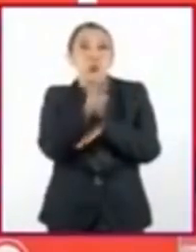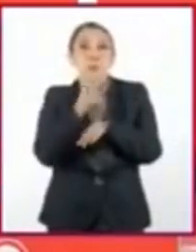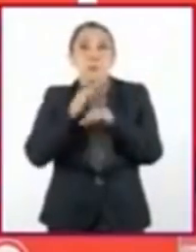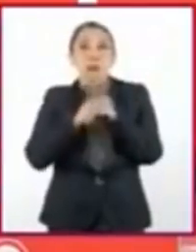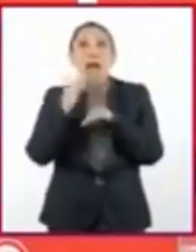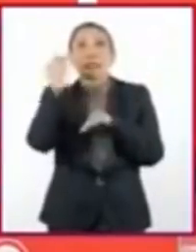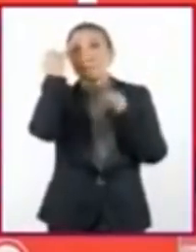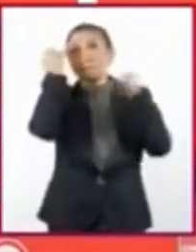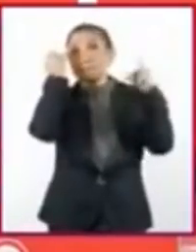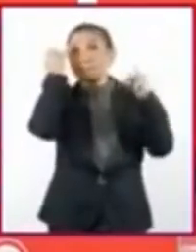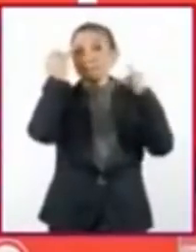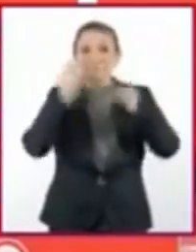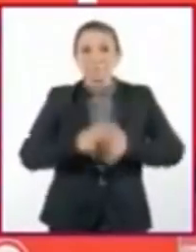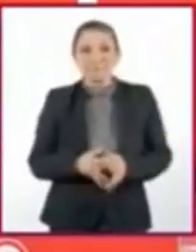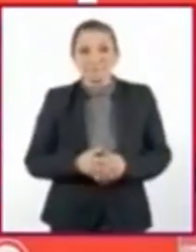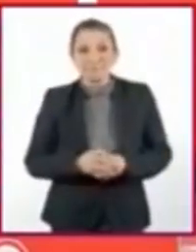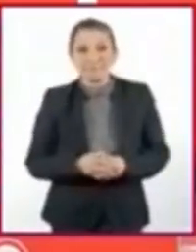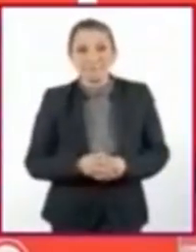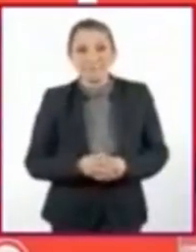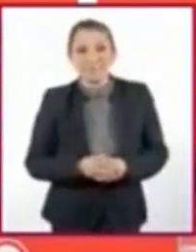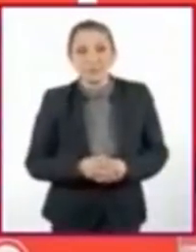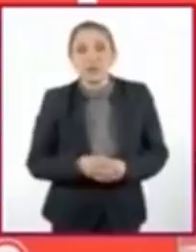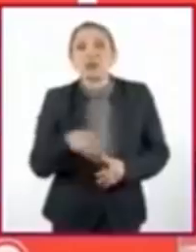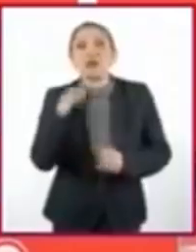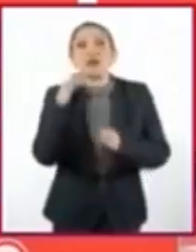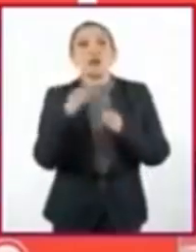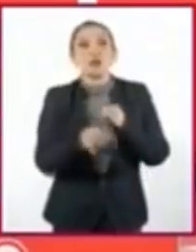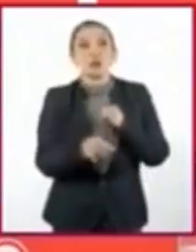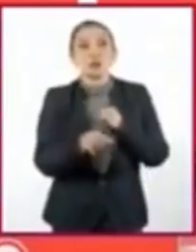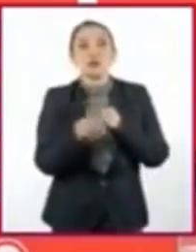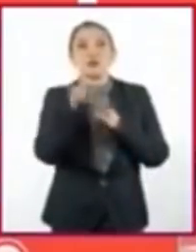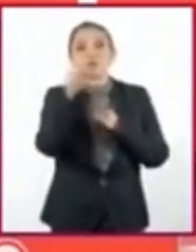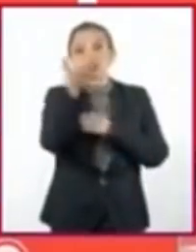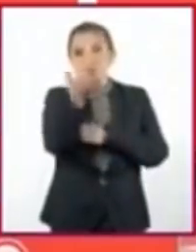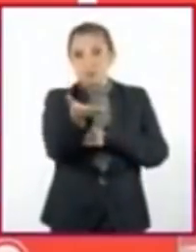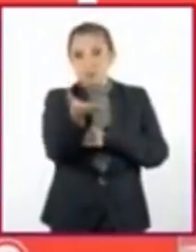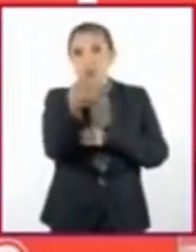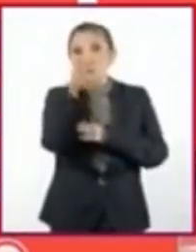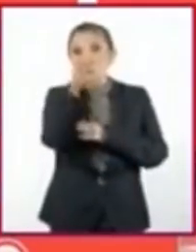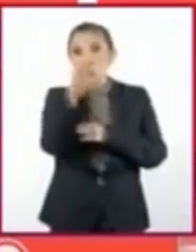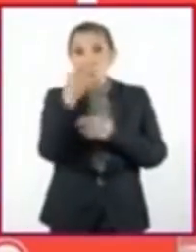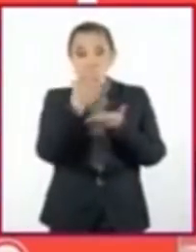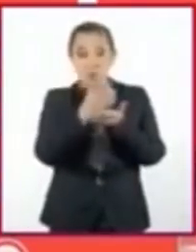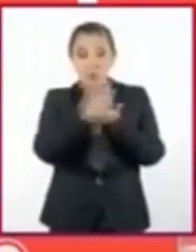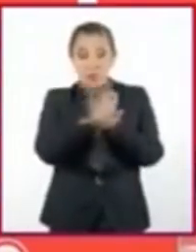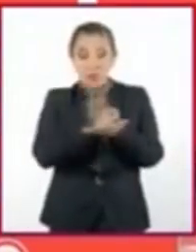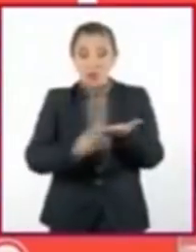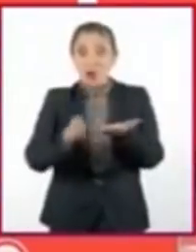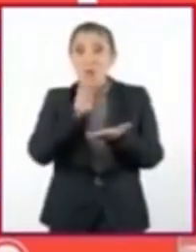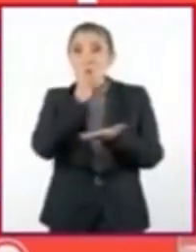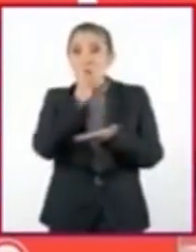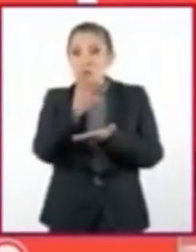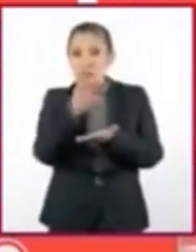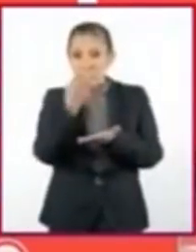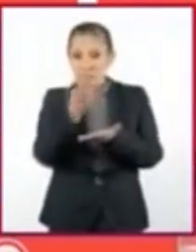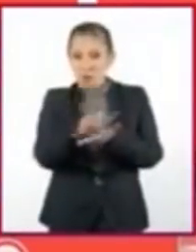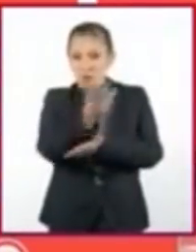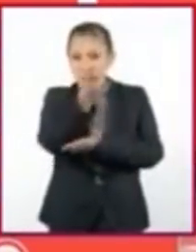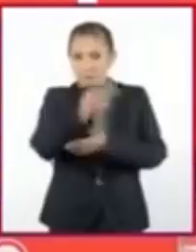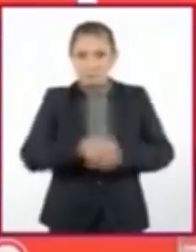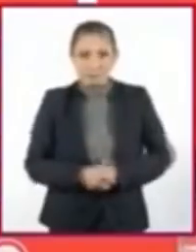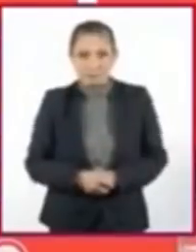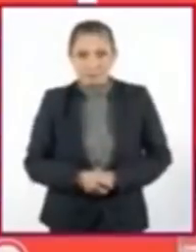máximo tu creatividad. Finalmente, les pediré que en su cuaderno respondan las siguientes preguntas.